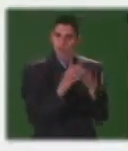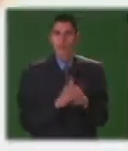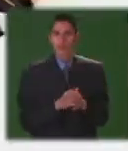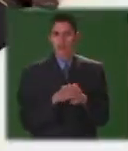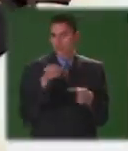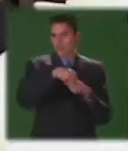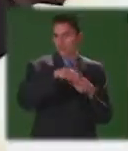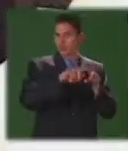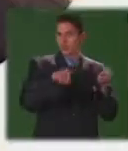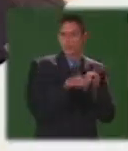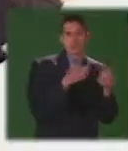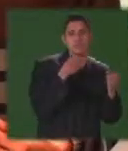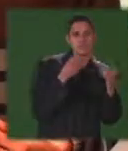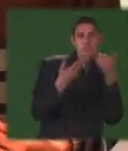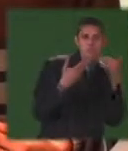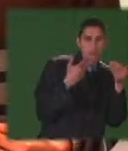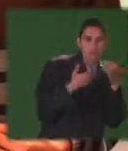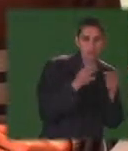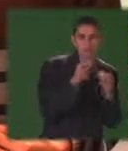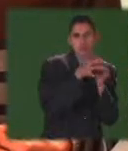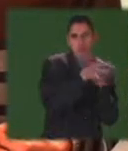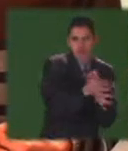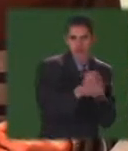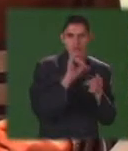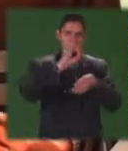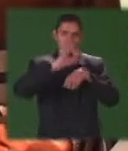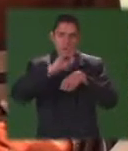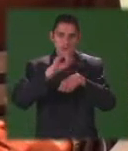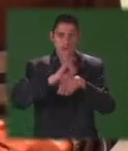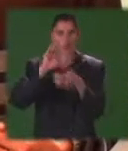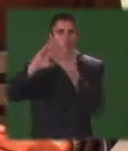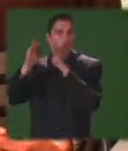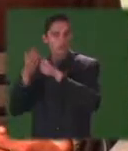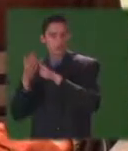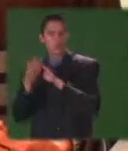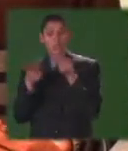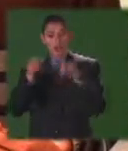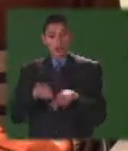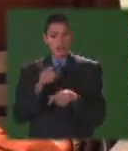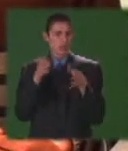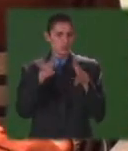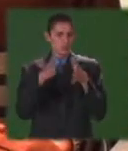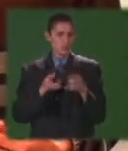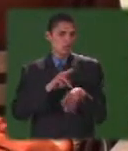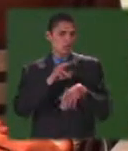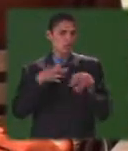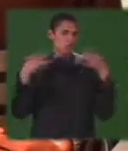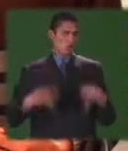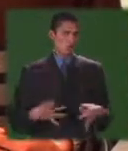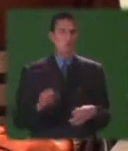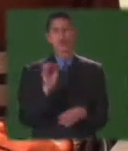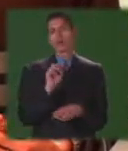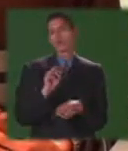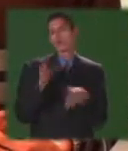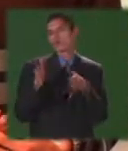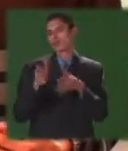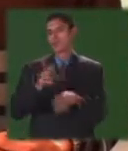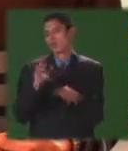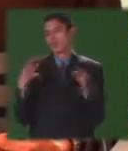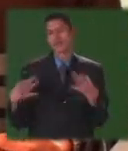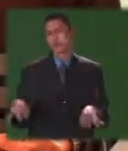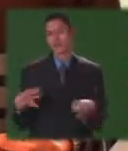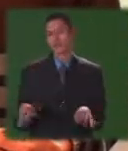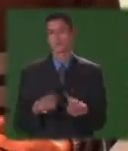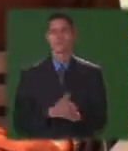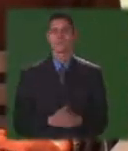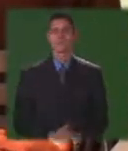poblaciones específicas en contextos educativos, ya sea rurales, institucionales, comunitarios, tanto